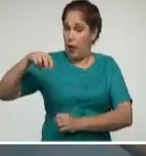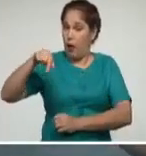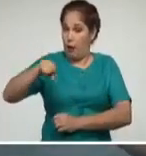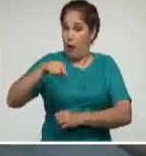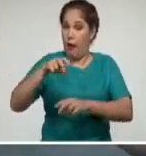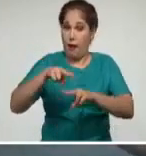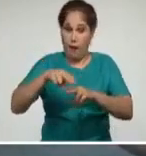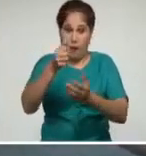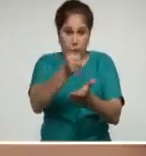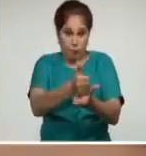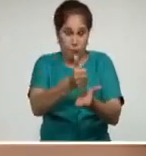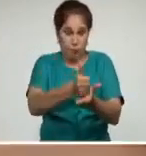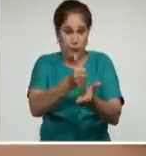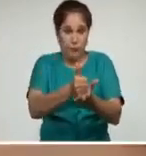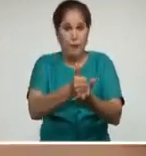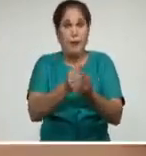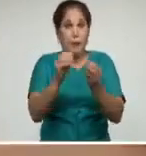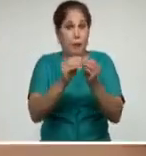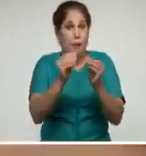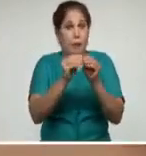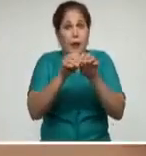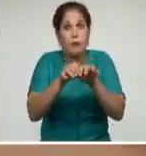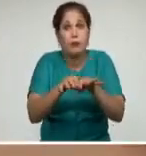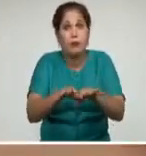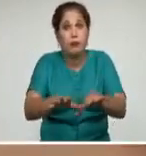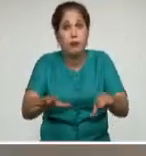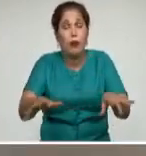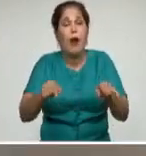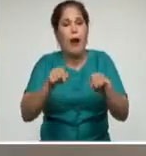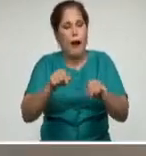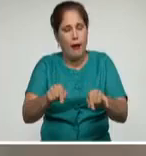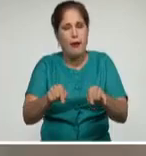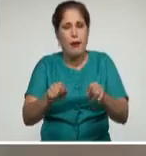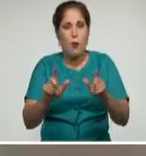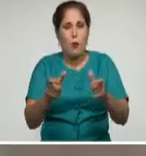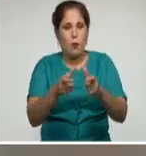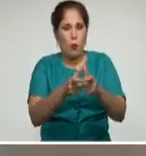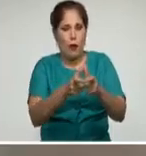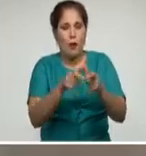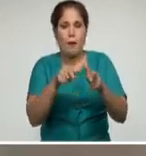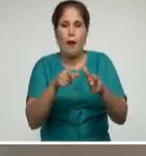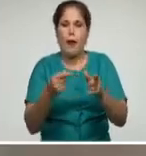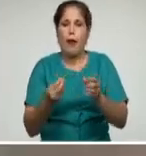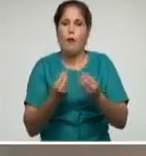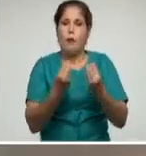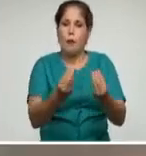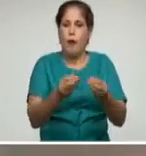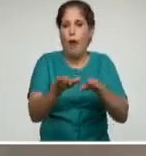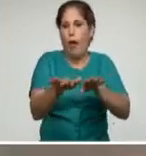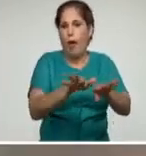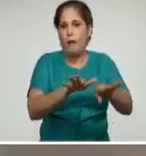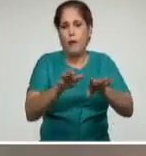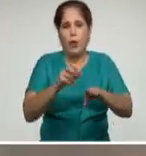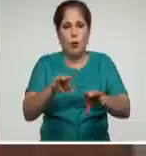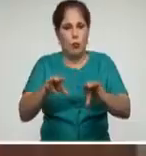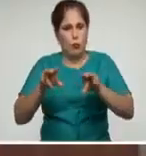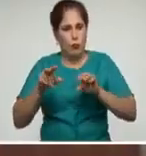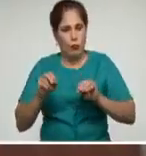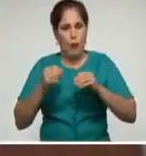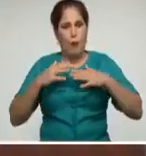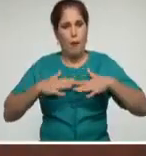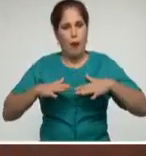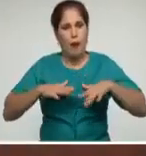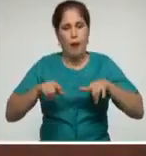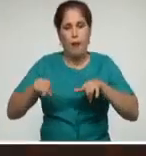con una alta incidencia de transmisión de la COVID-19 fueron el escenario escogido para implementar estas acciones que pretenden atenuar los